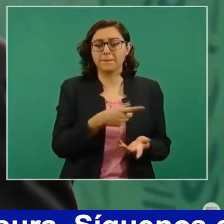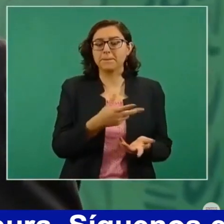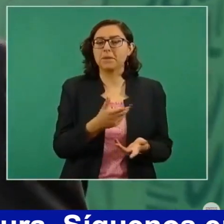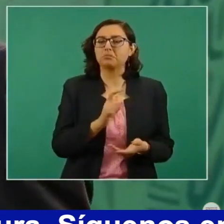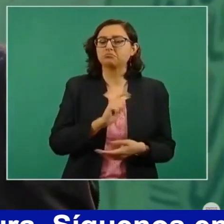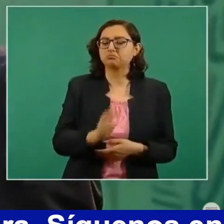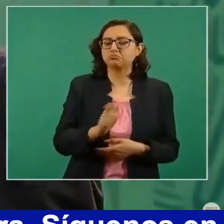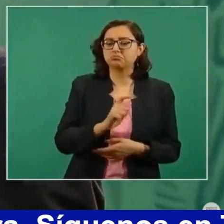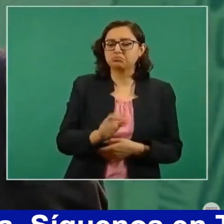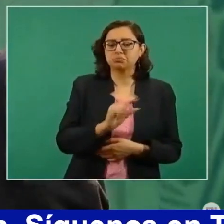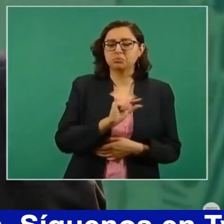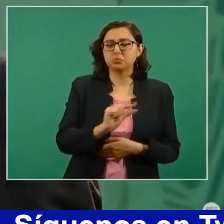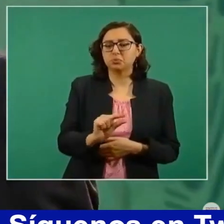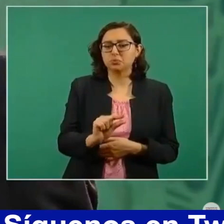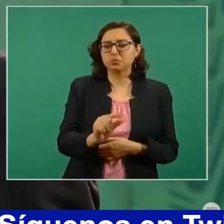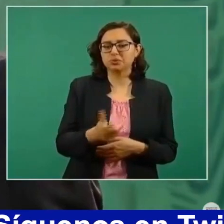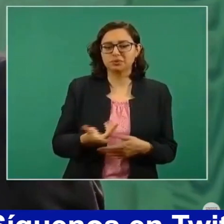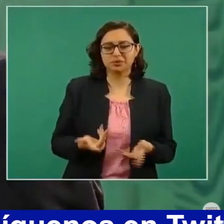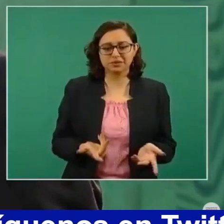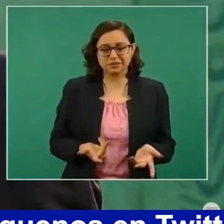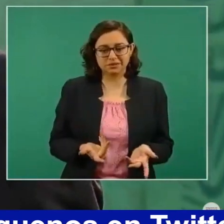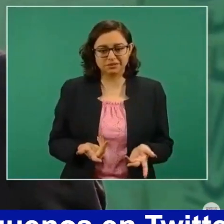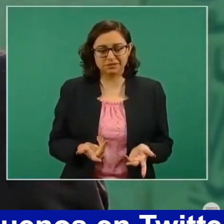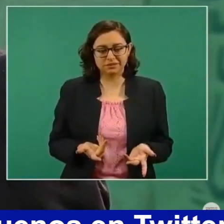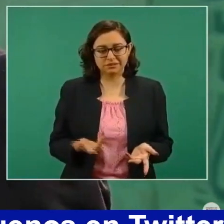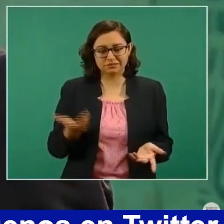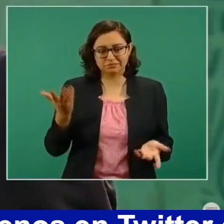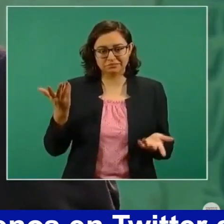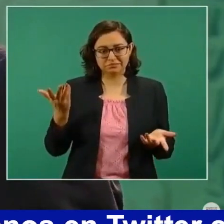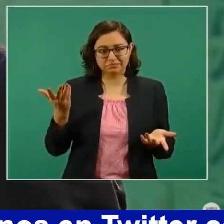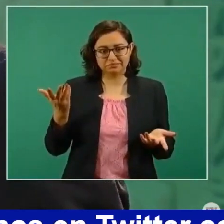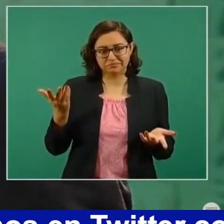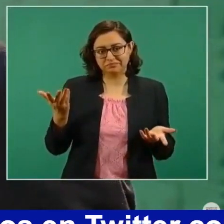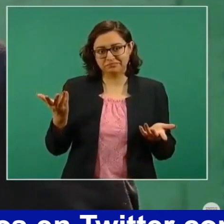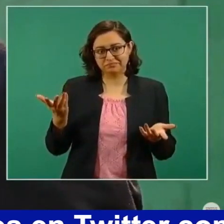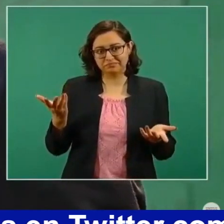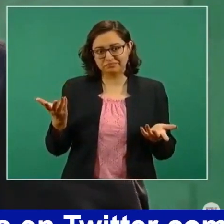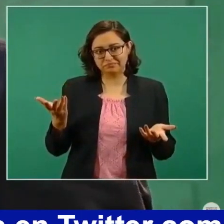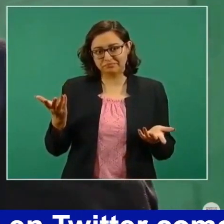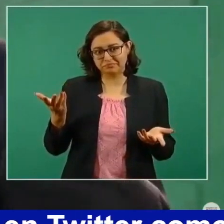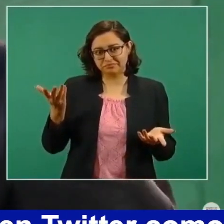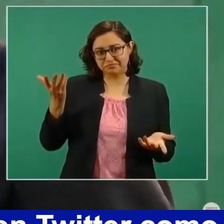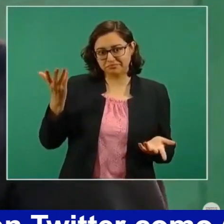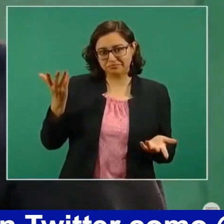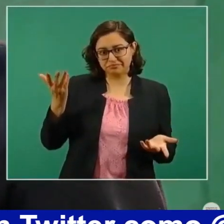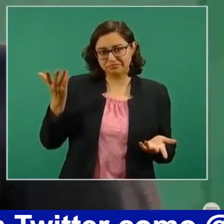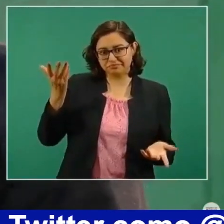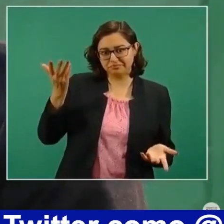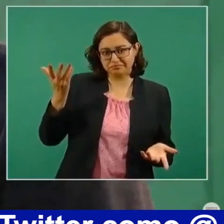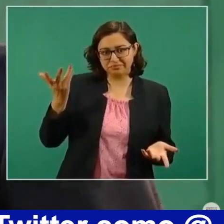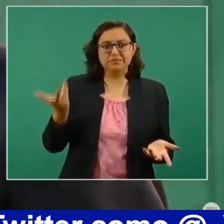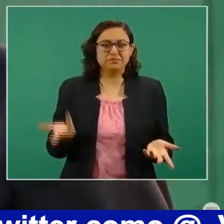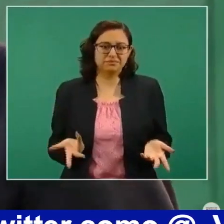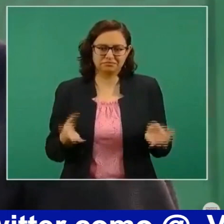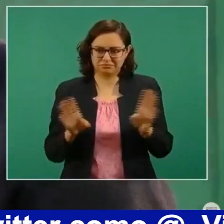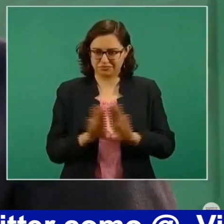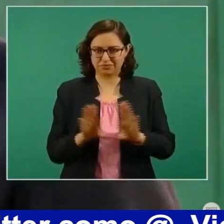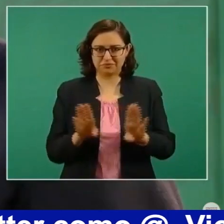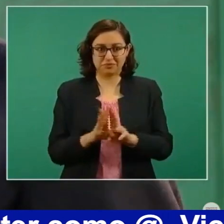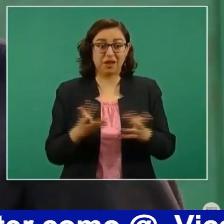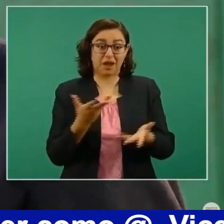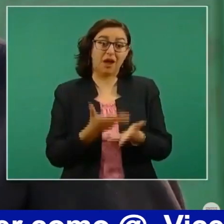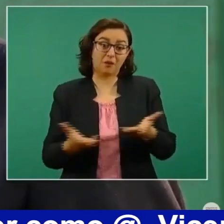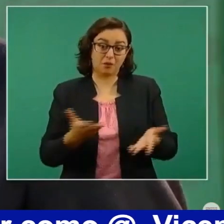de las grandes cadenas comerciales. Entonces, por eso es la polémica,